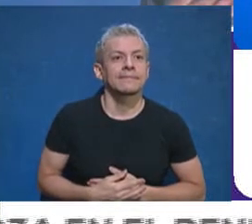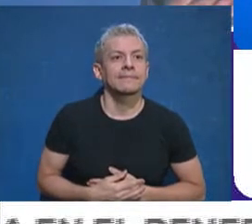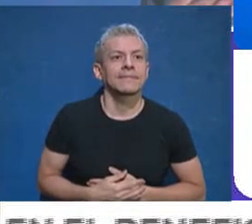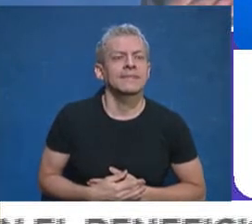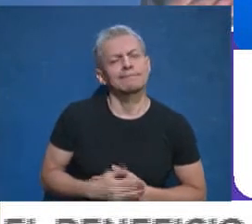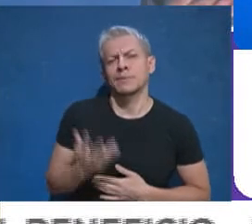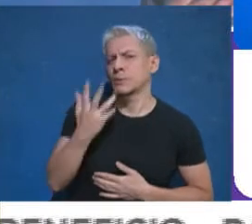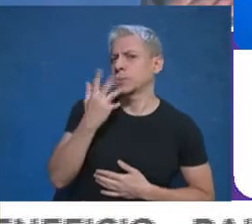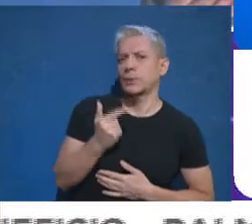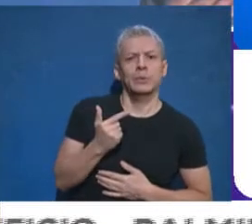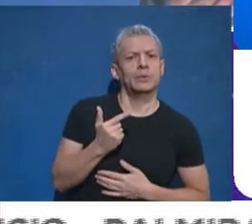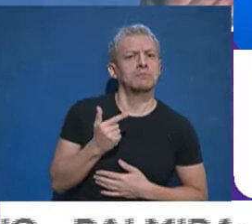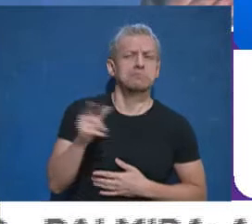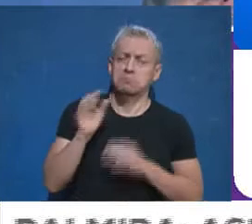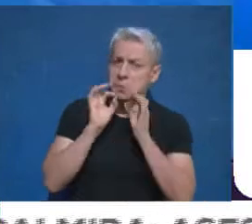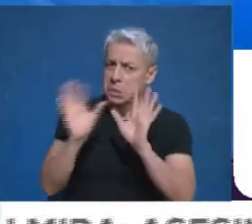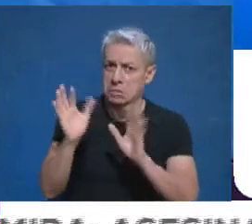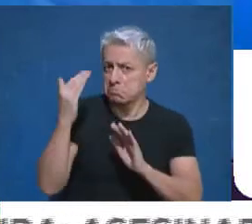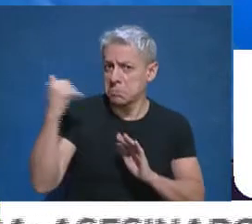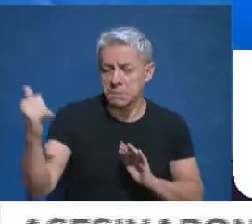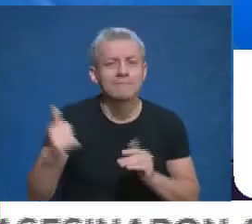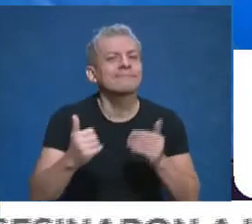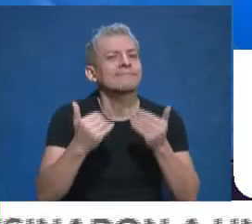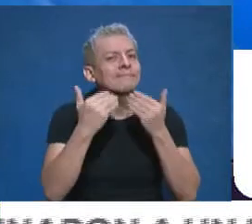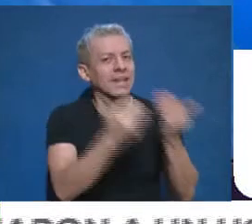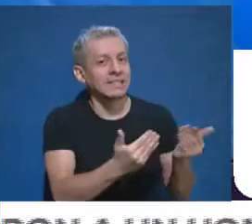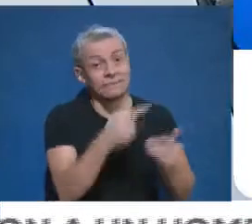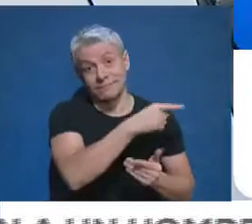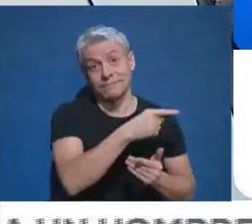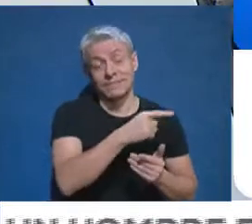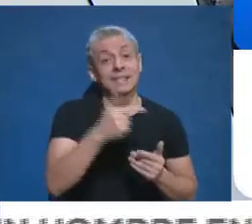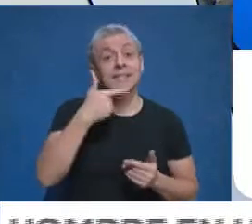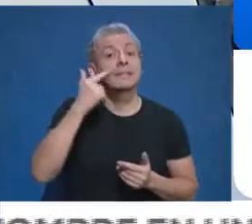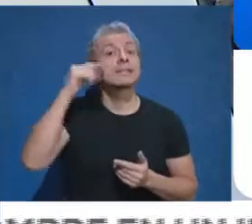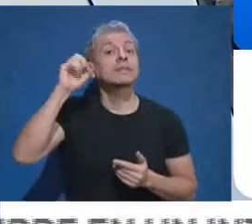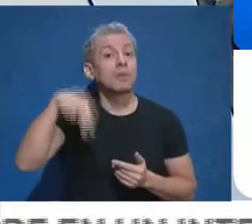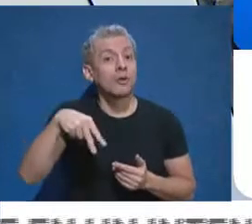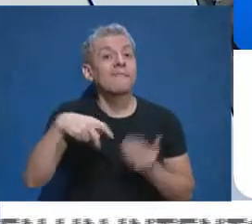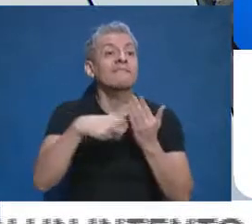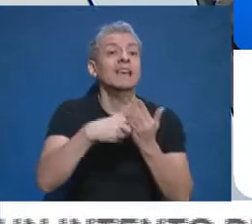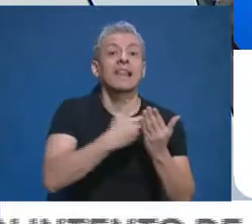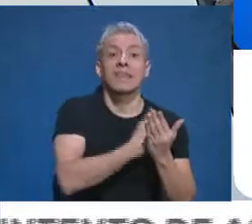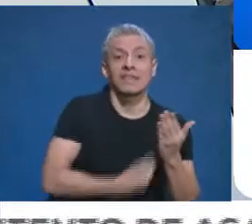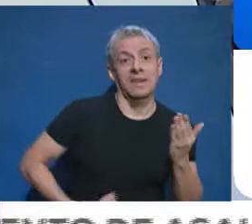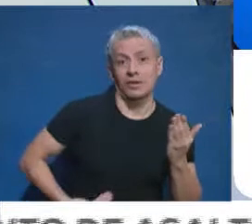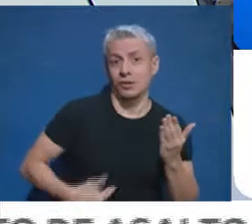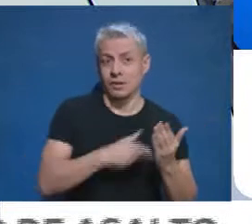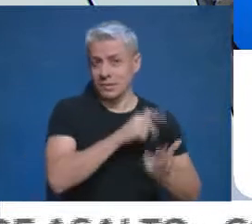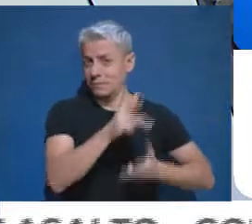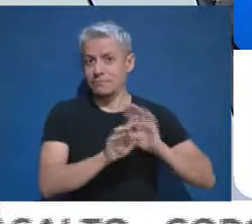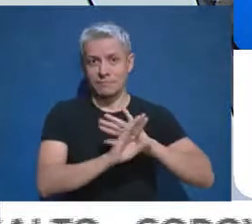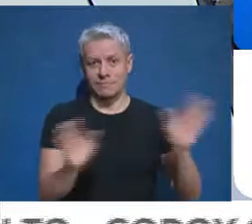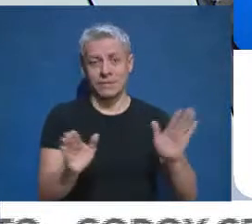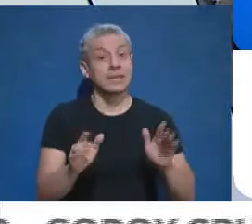Es un gran gusto y quedo a su disposición. Gracias. Bueno, ahí estaba Laura Fernando Simón, el fiscal de Estado. Hay un dato que es muy importante en todo esto.